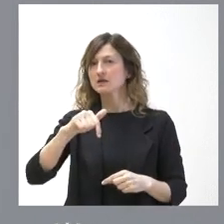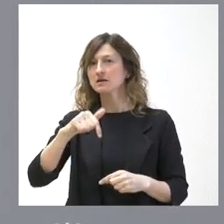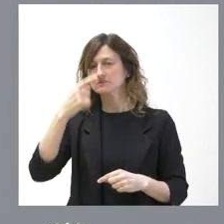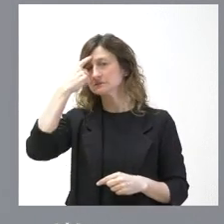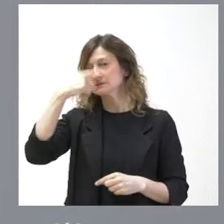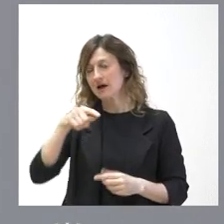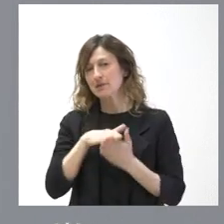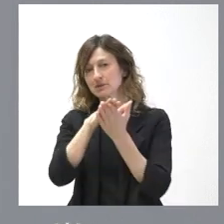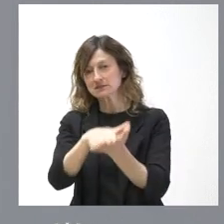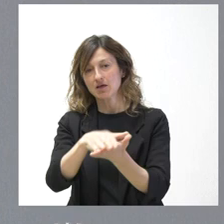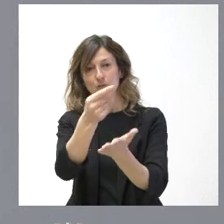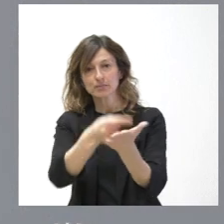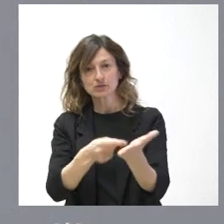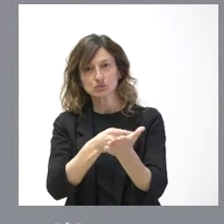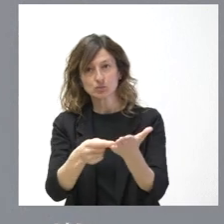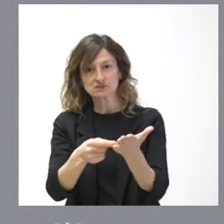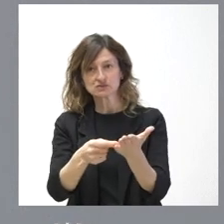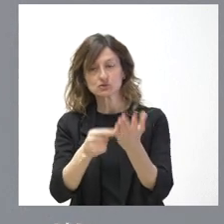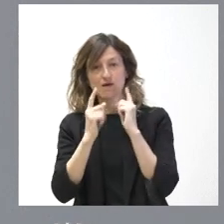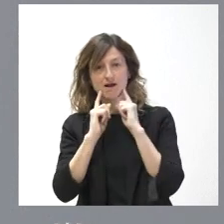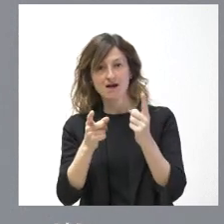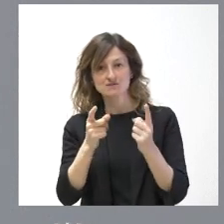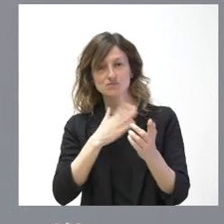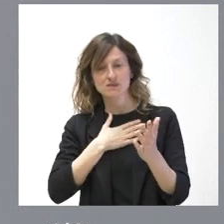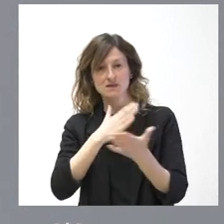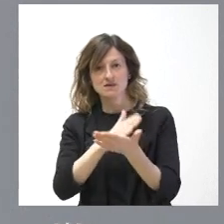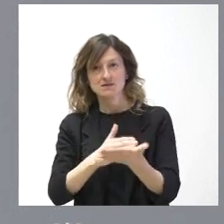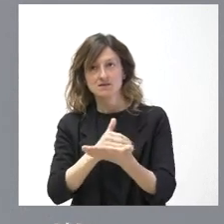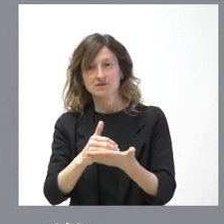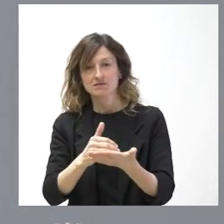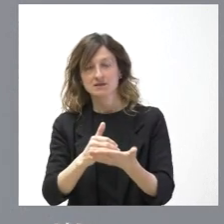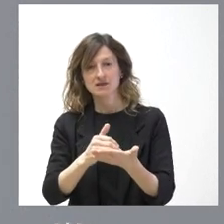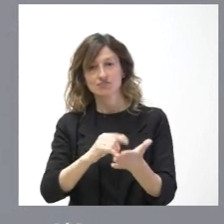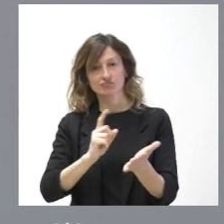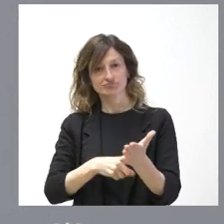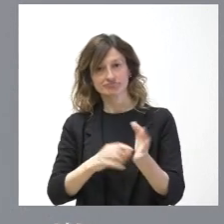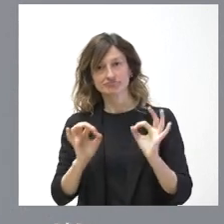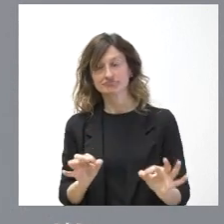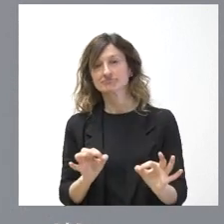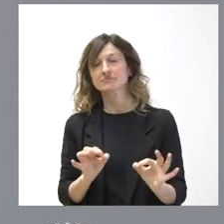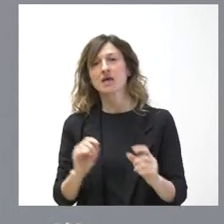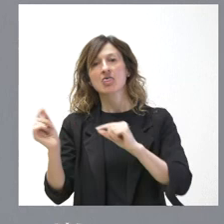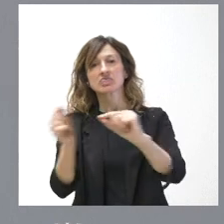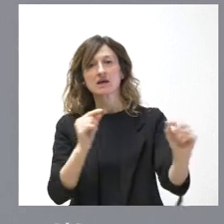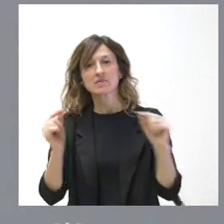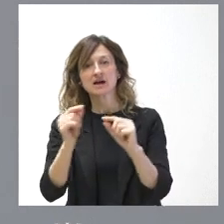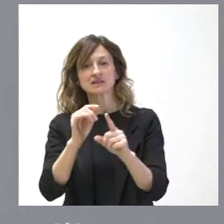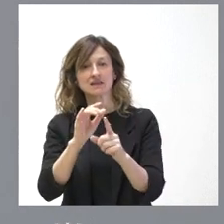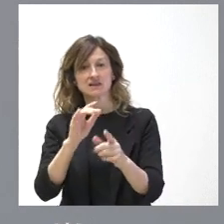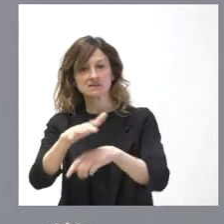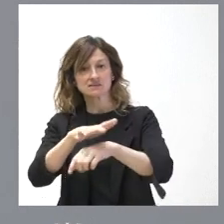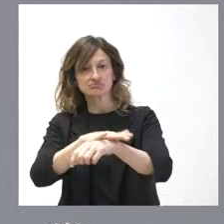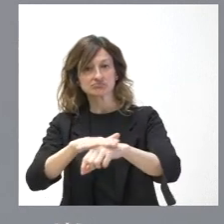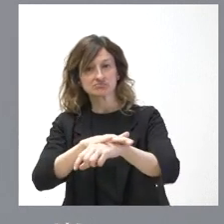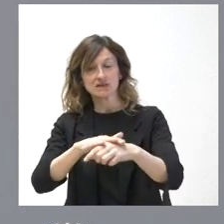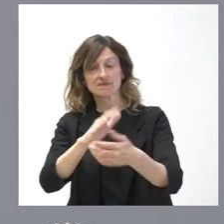como saben ustedes, los presupuestos en el caso de nuestra comunidad autónoma y tenemos los presupuestos en vigor. Y, por supuesto, que habrá debate del estado de la comunidad